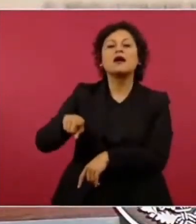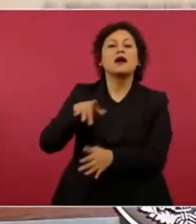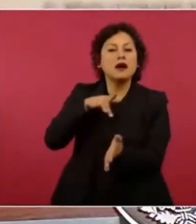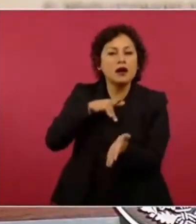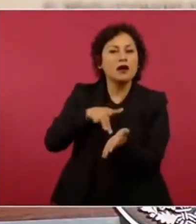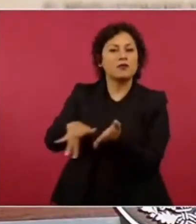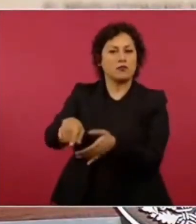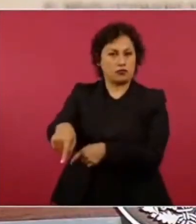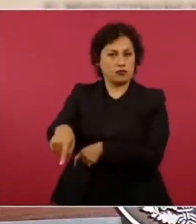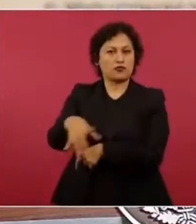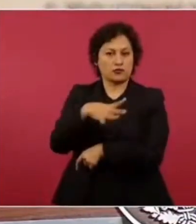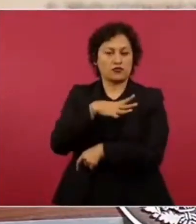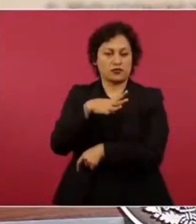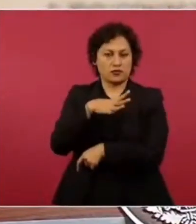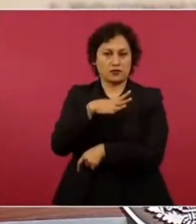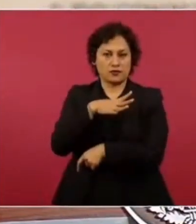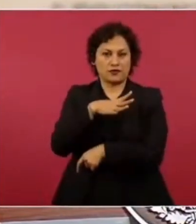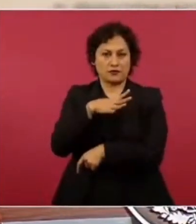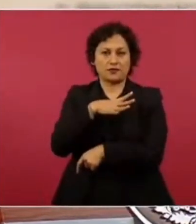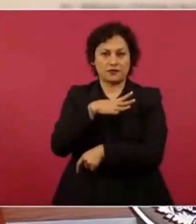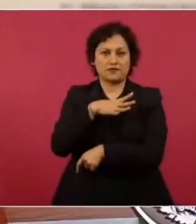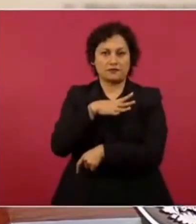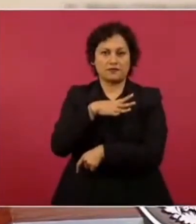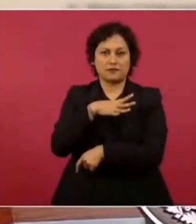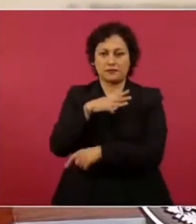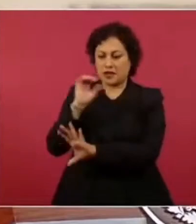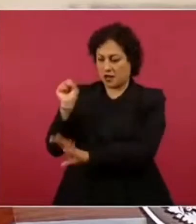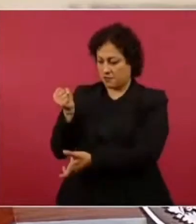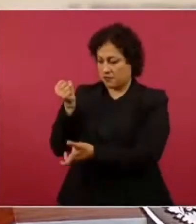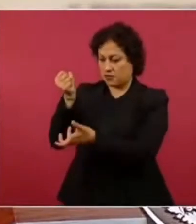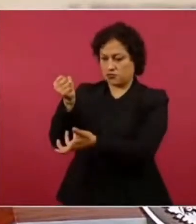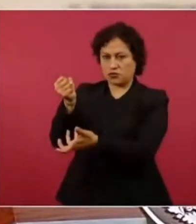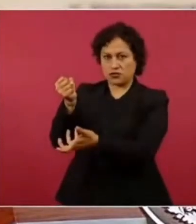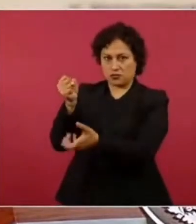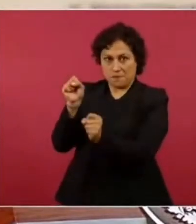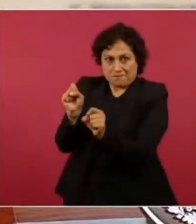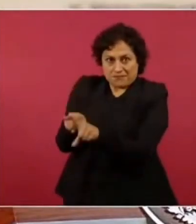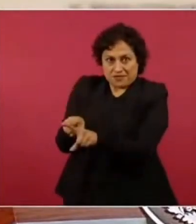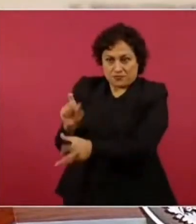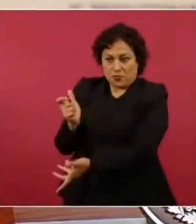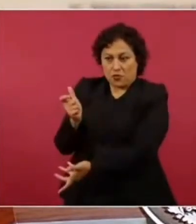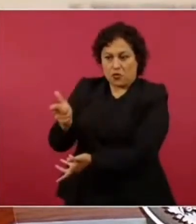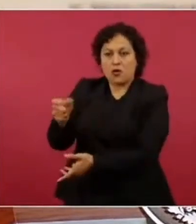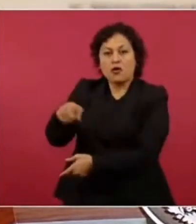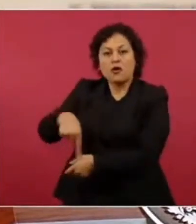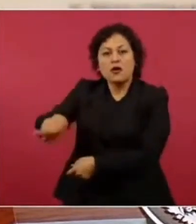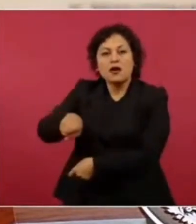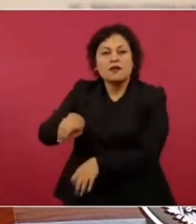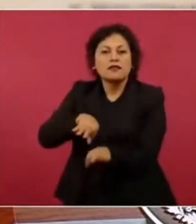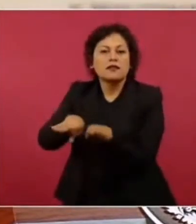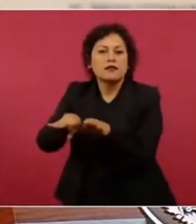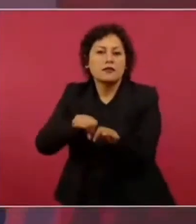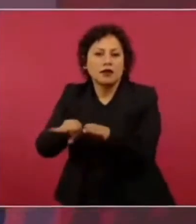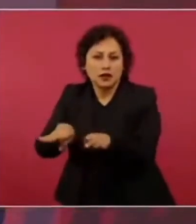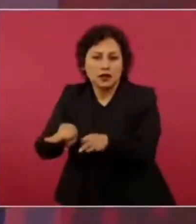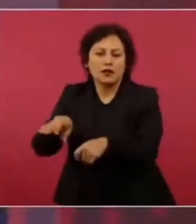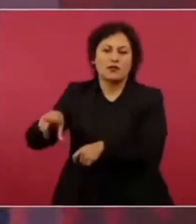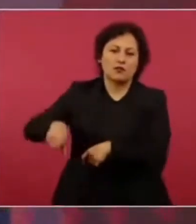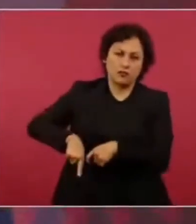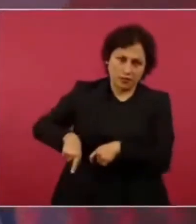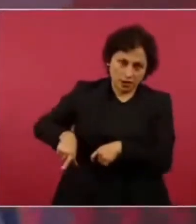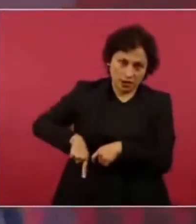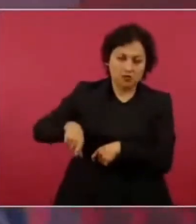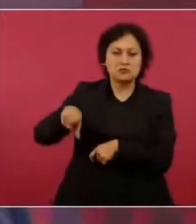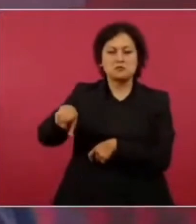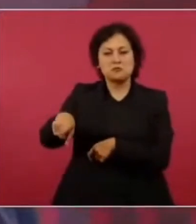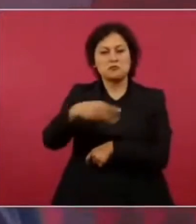del presupuesto porque son servidores públicos en municipios en estados en el